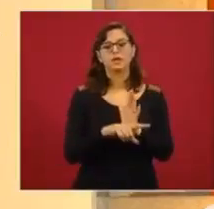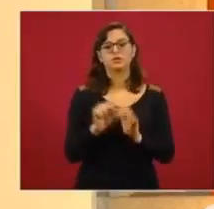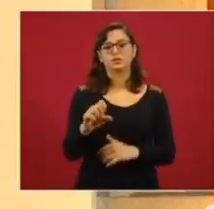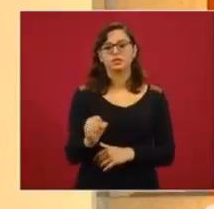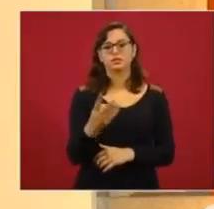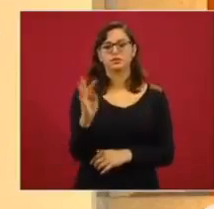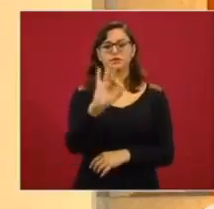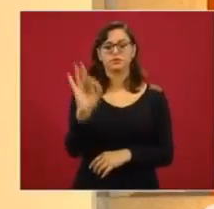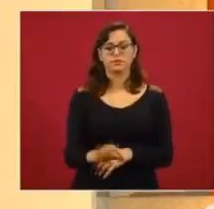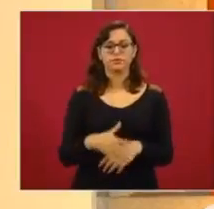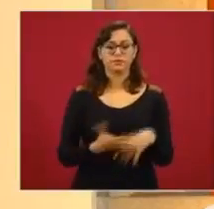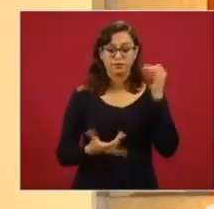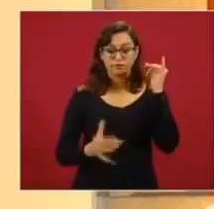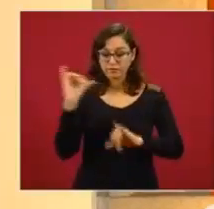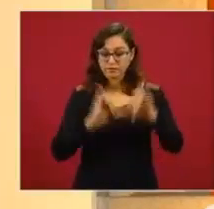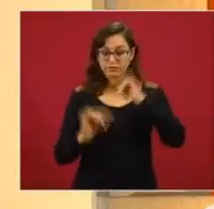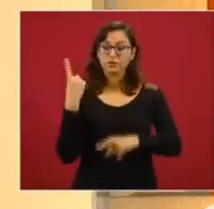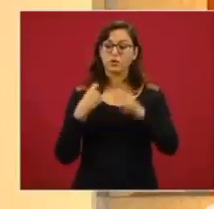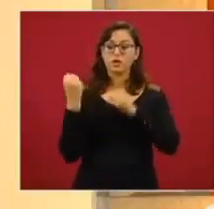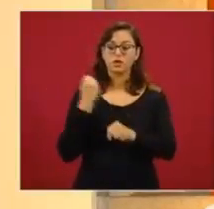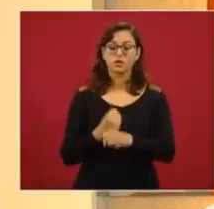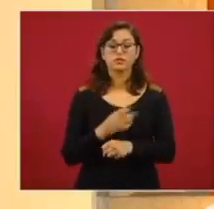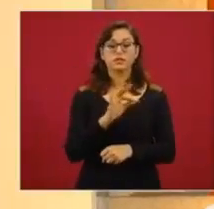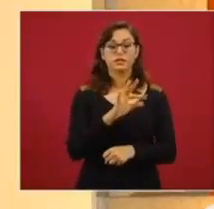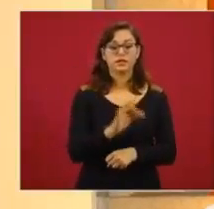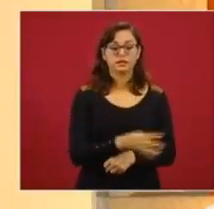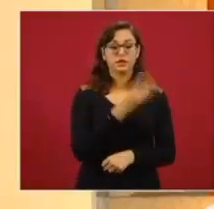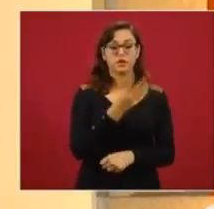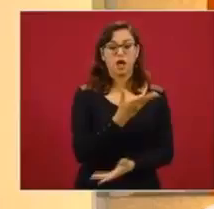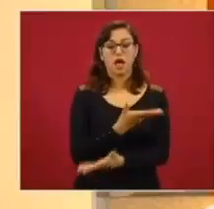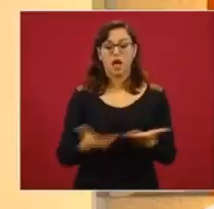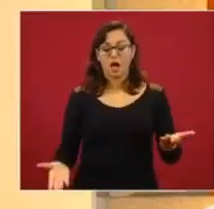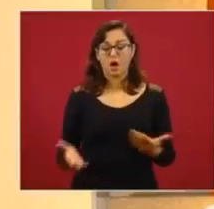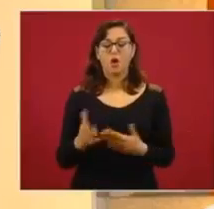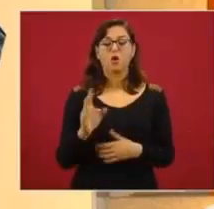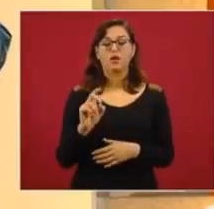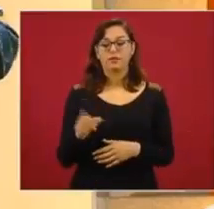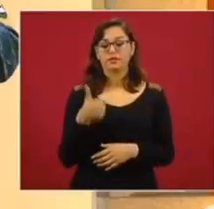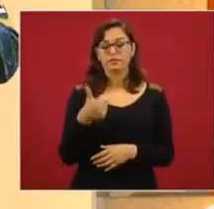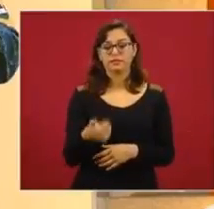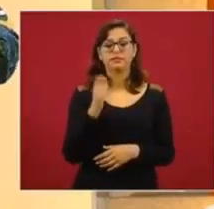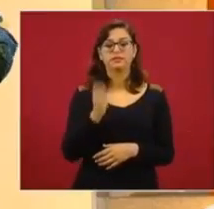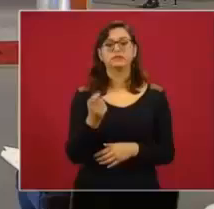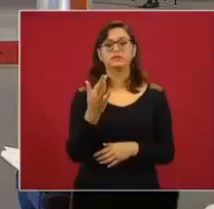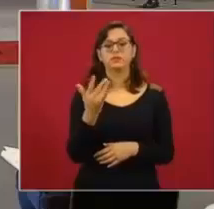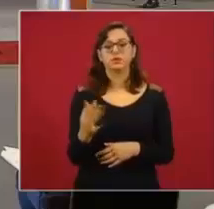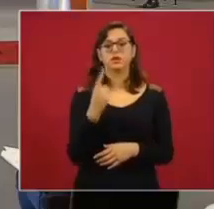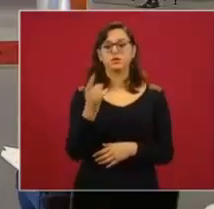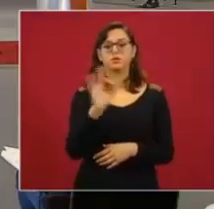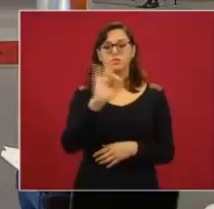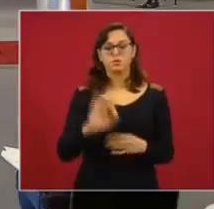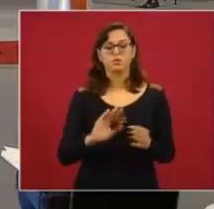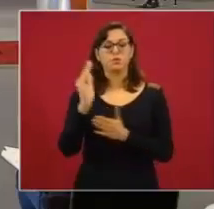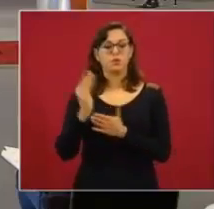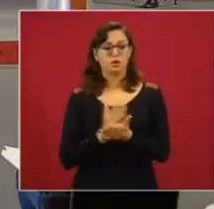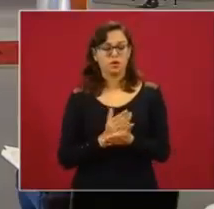laboratorios, 74 en el 19, 36 en el 20, es un 51% menos. En